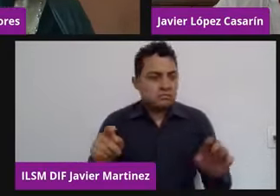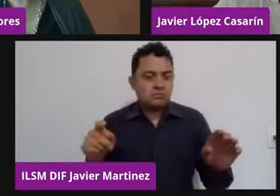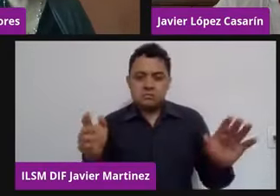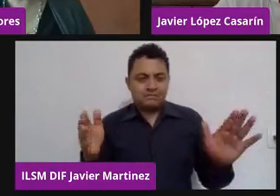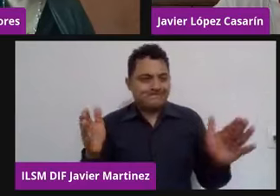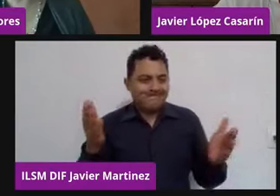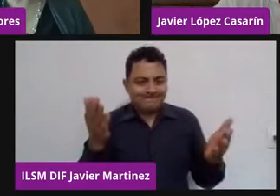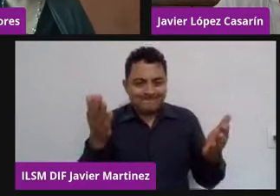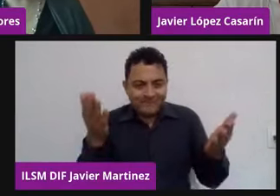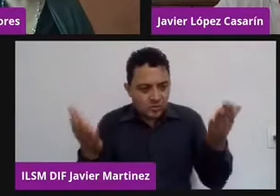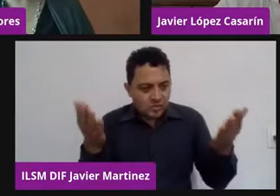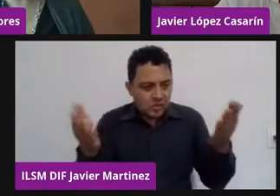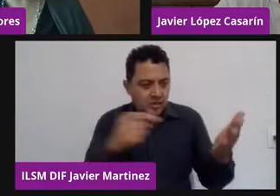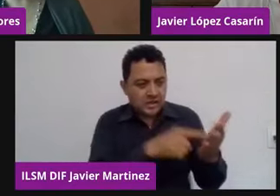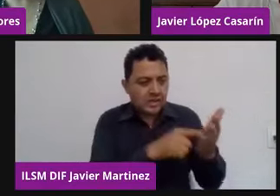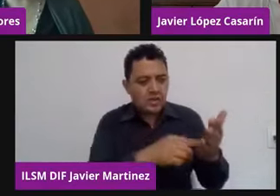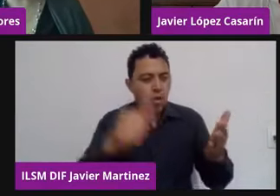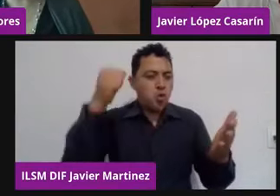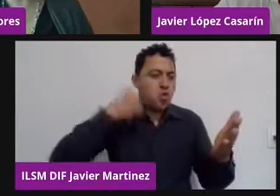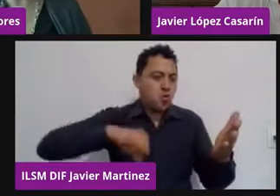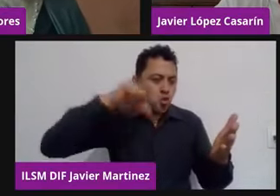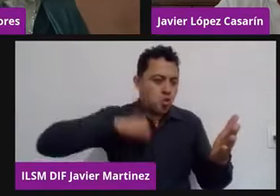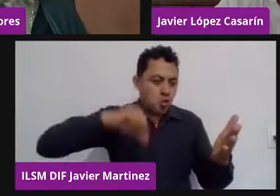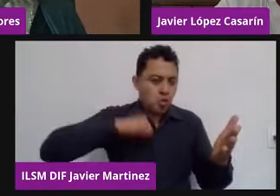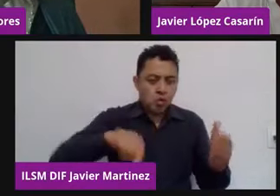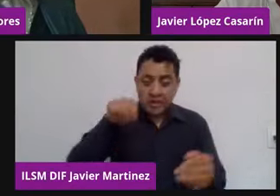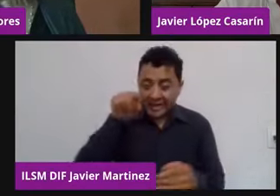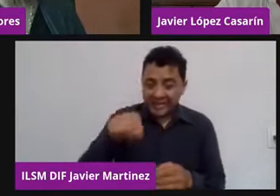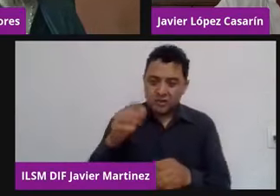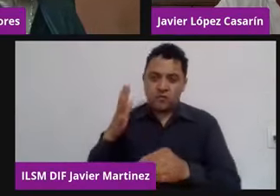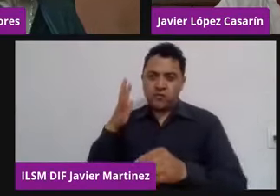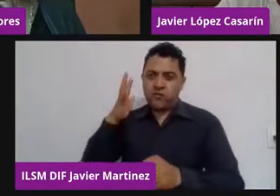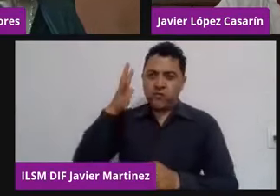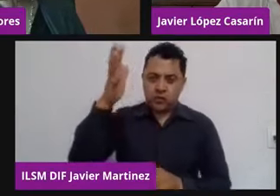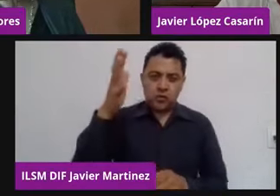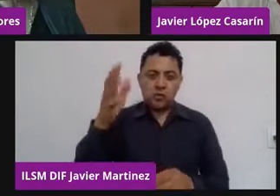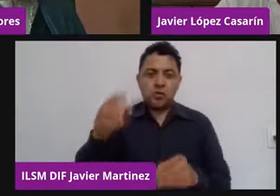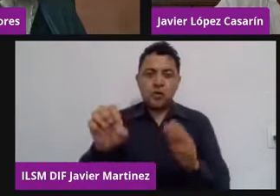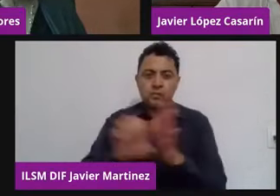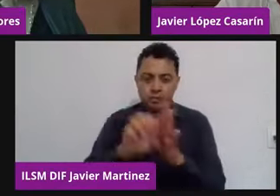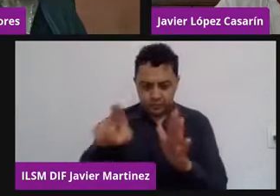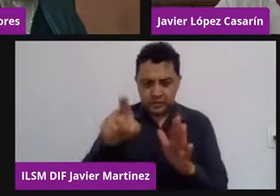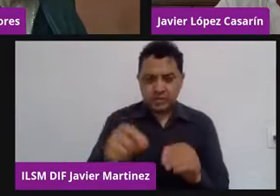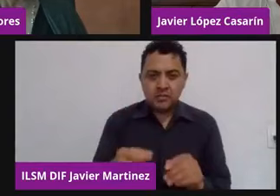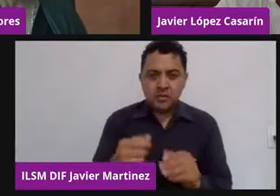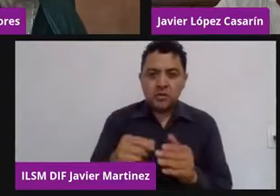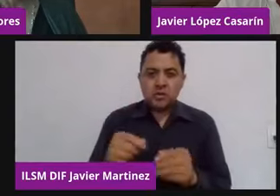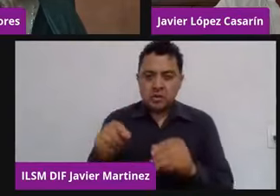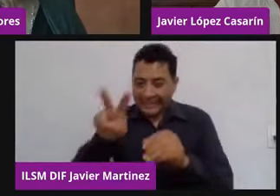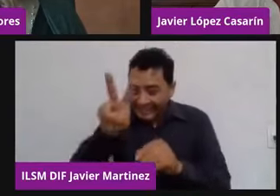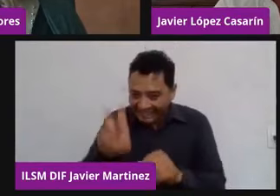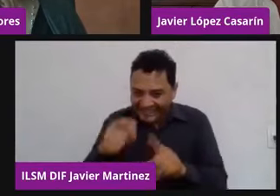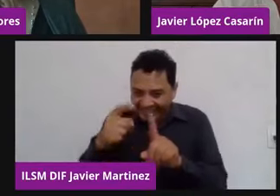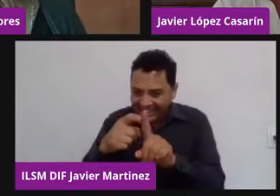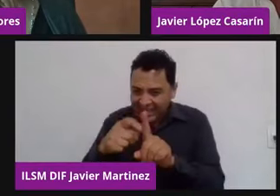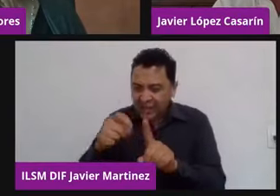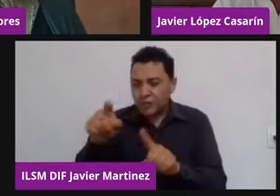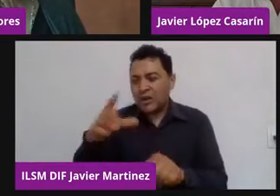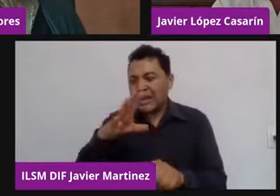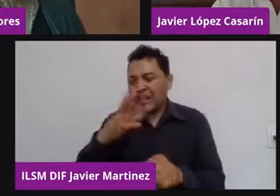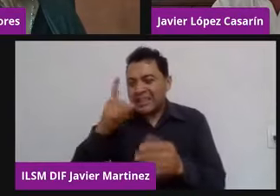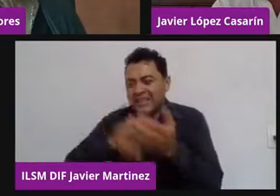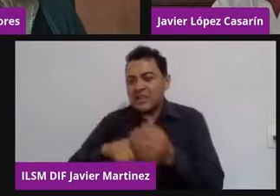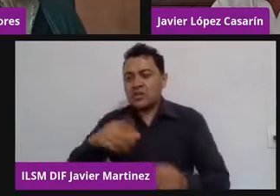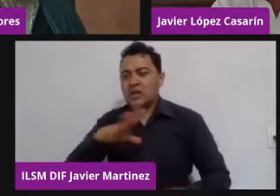hace cosa de dos meses hubo el primer vuelo de autovolador de 30 minutos entonces cuando uno reflexiona